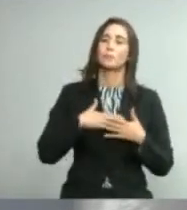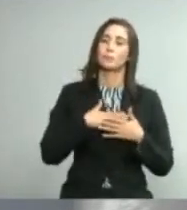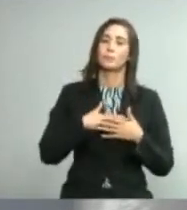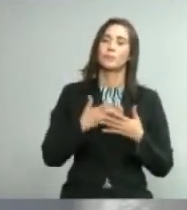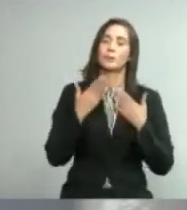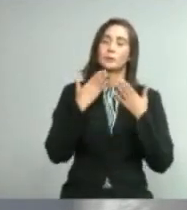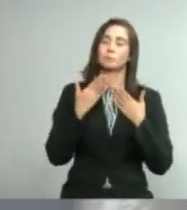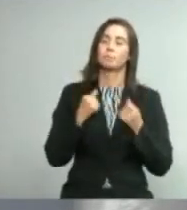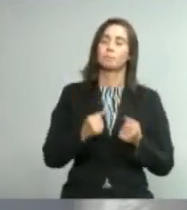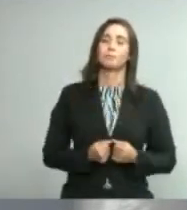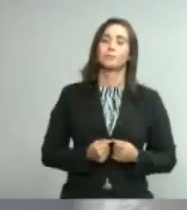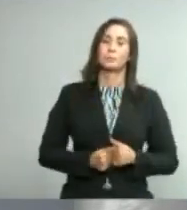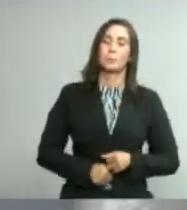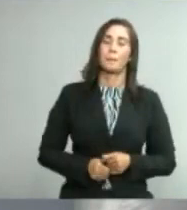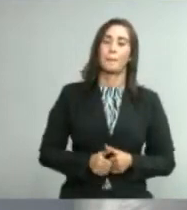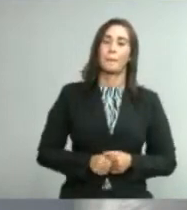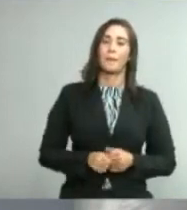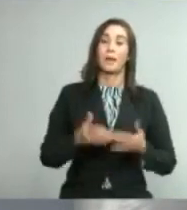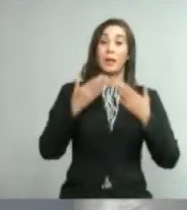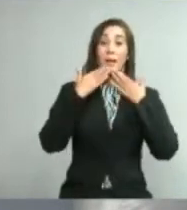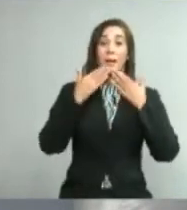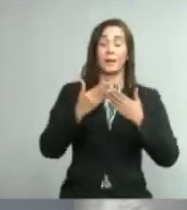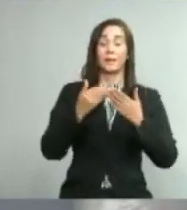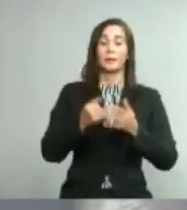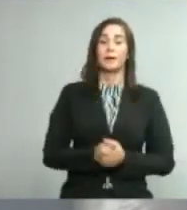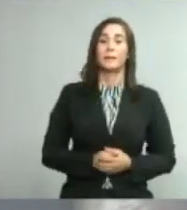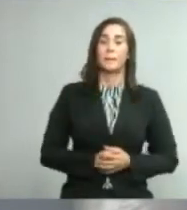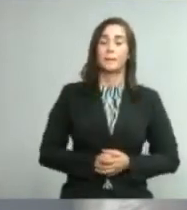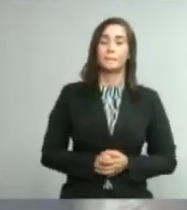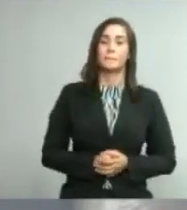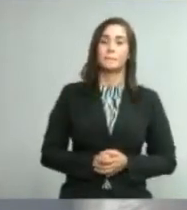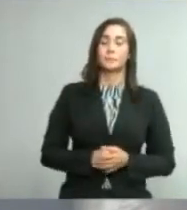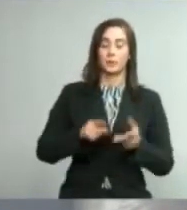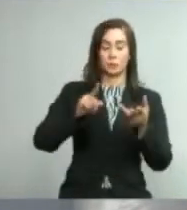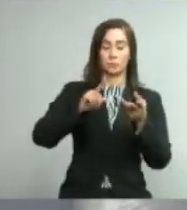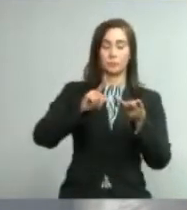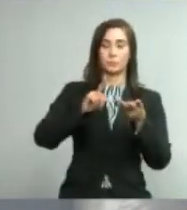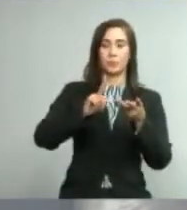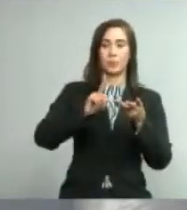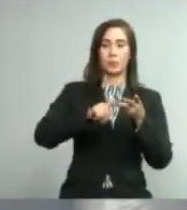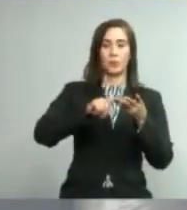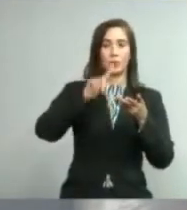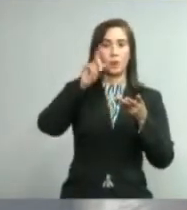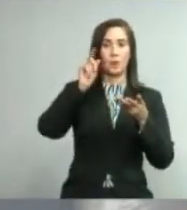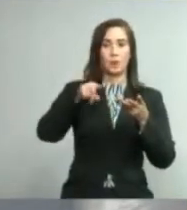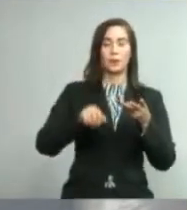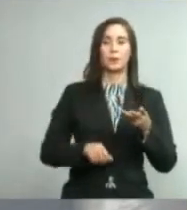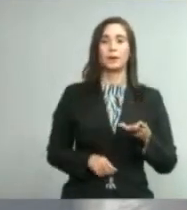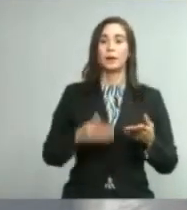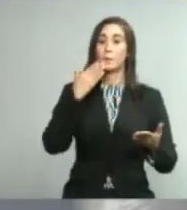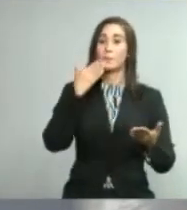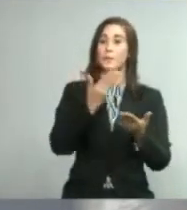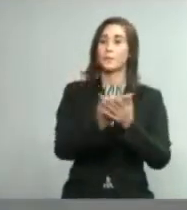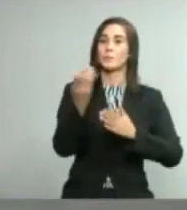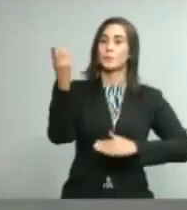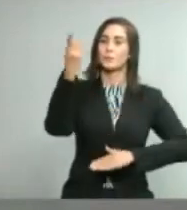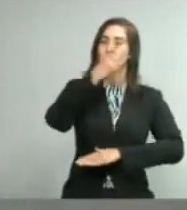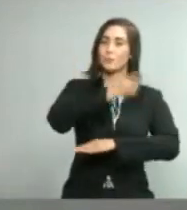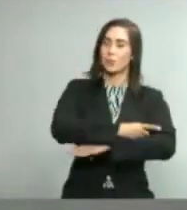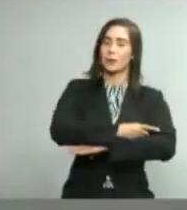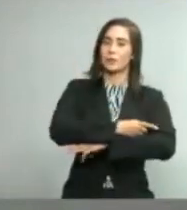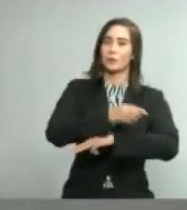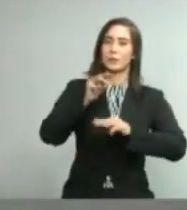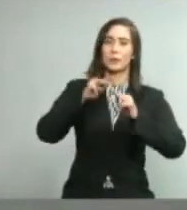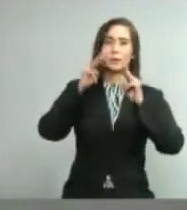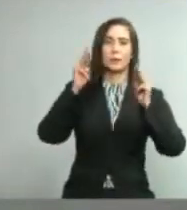ministro, le agradezco Gracias, Nathalie Martín Espinal, Buenos días Señor